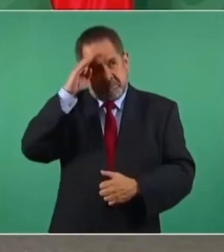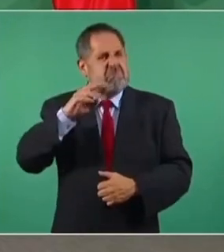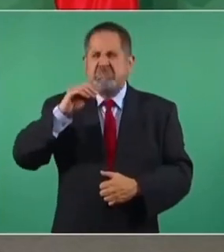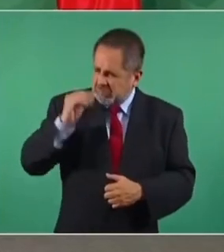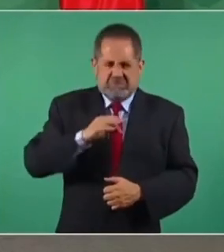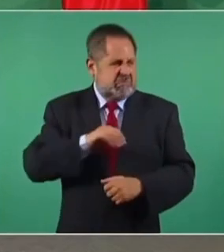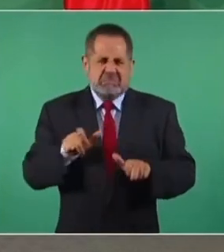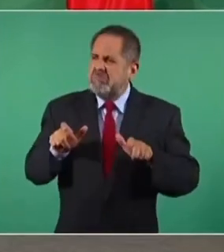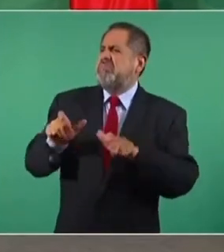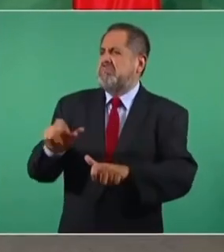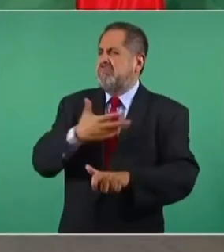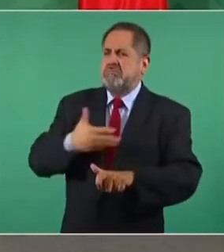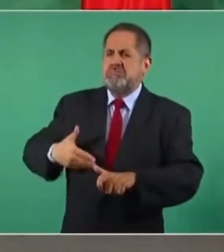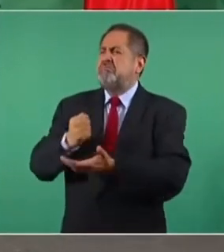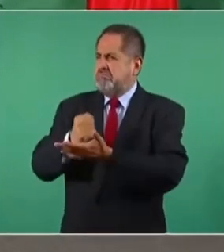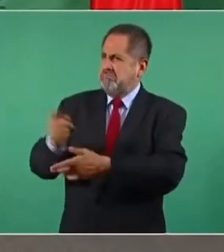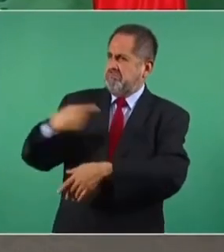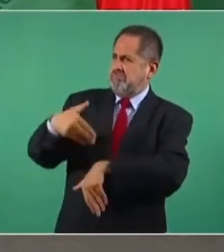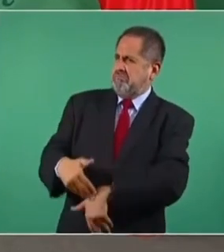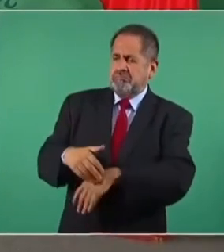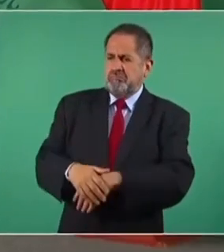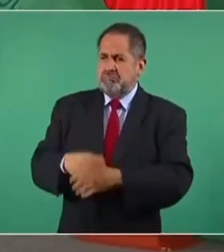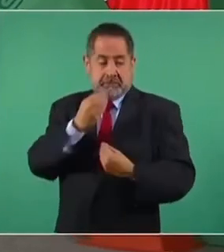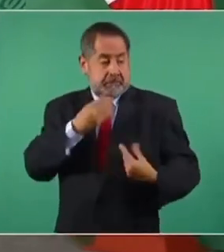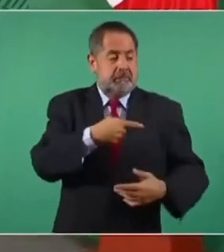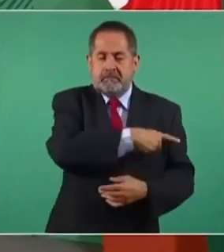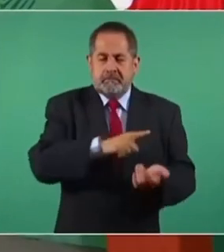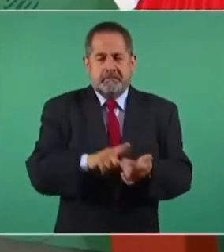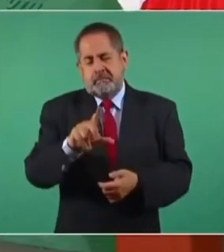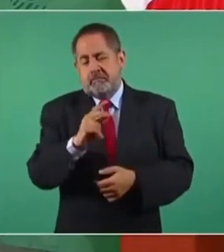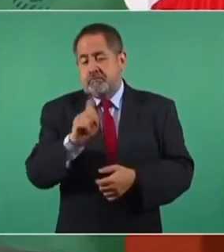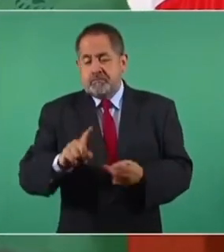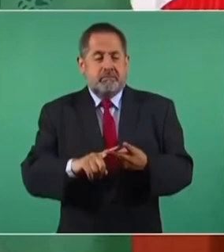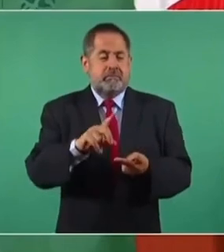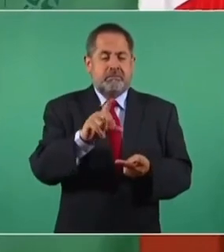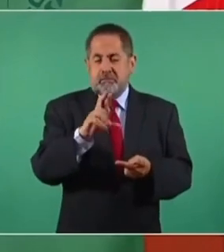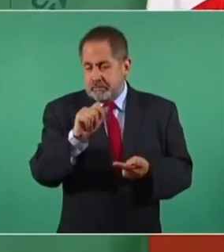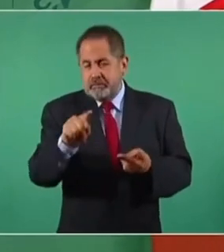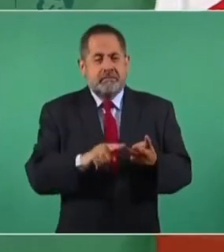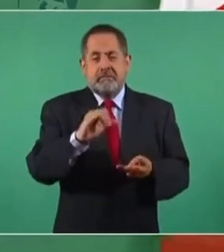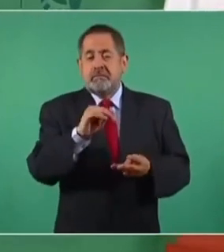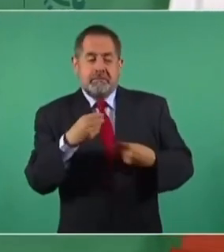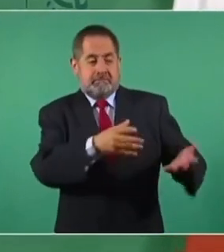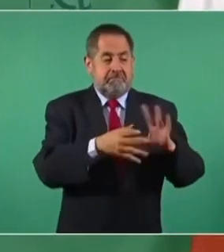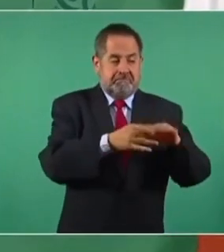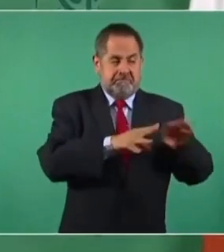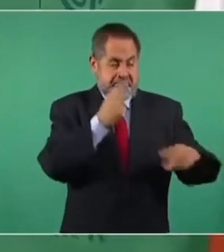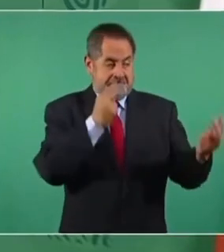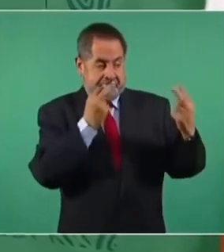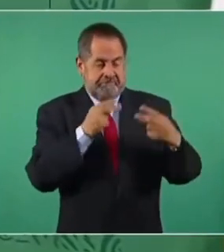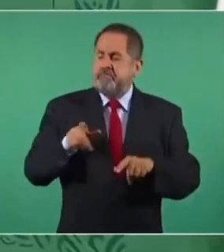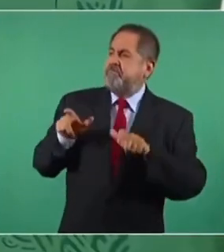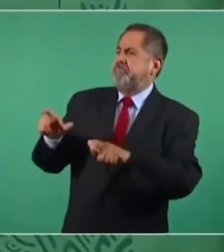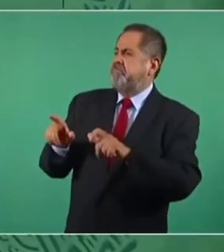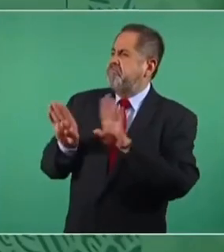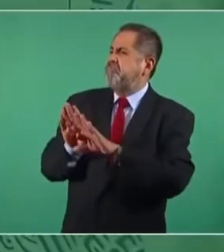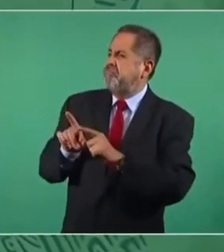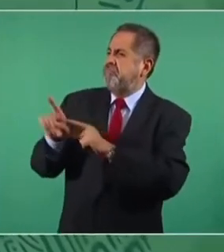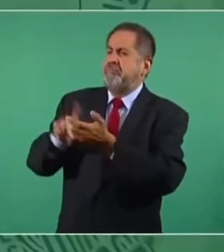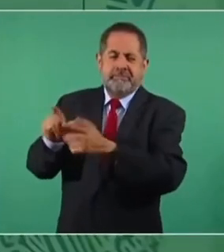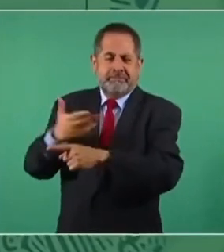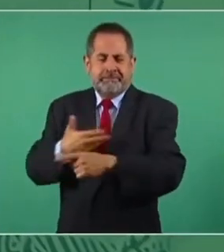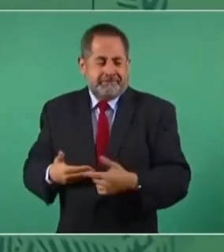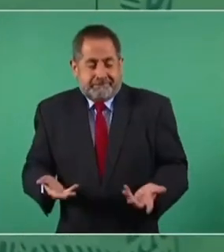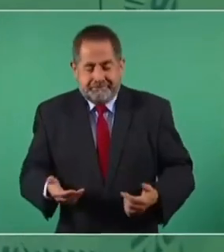ya va a tener López Dóriga y López de Mola y Ciro, tema para estarnos atacando.